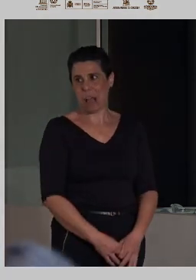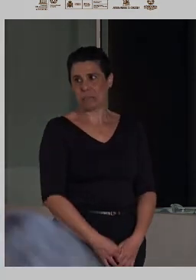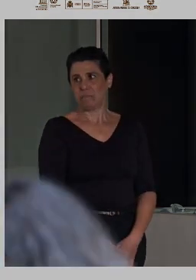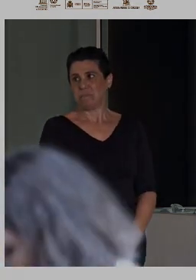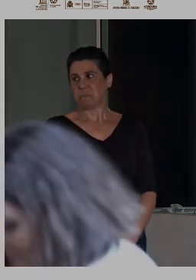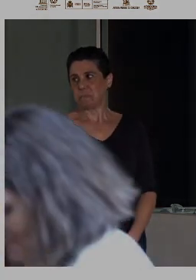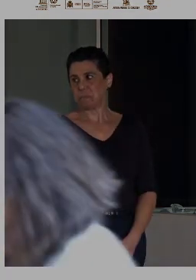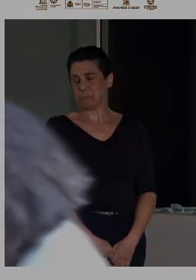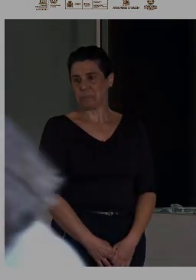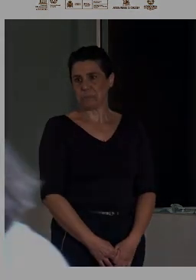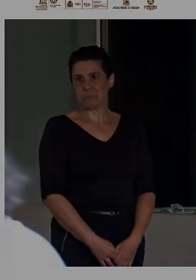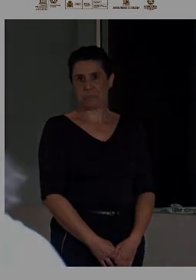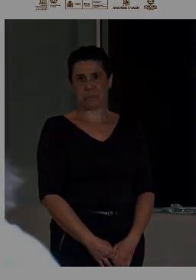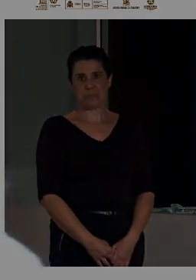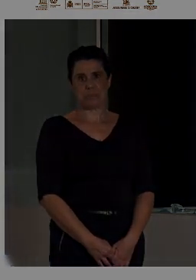aplausos